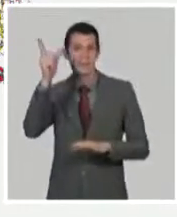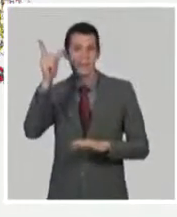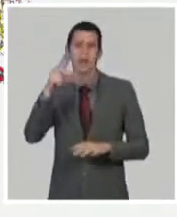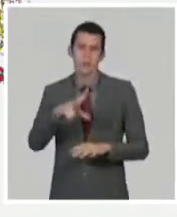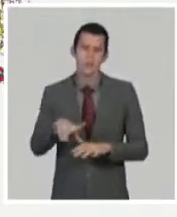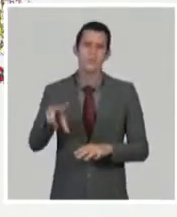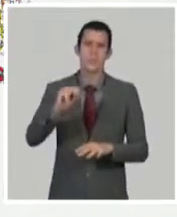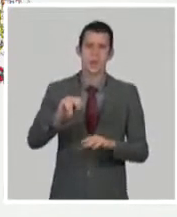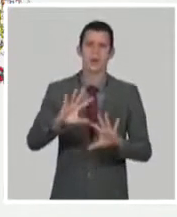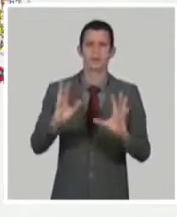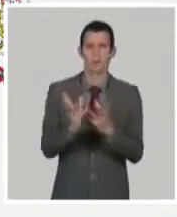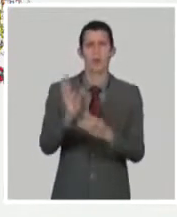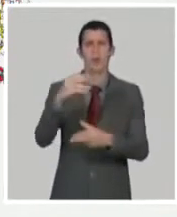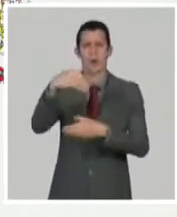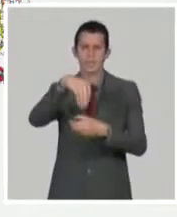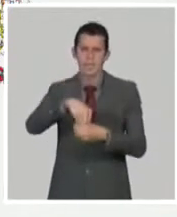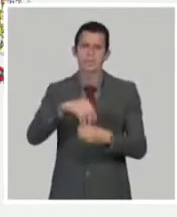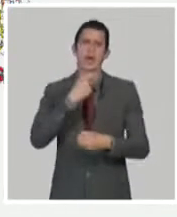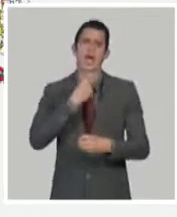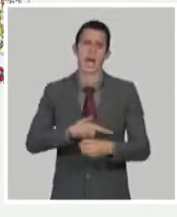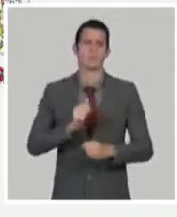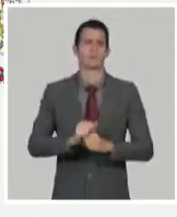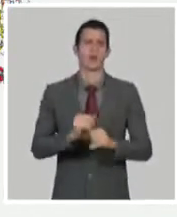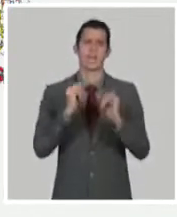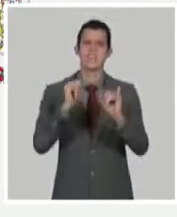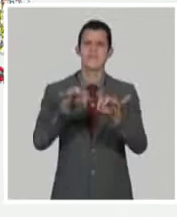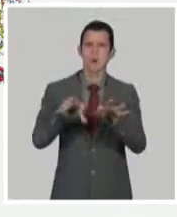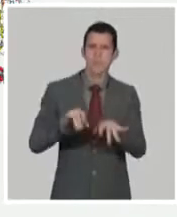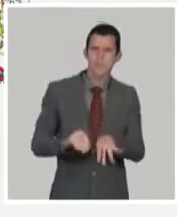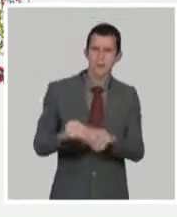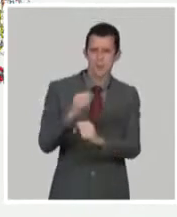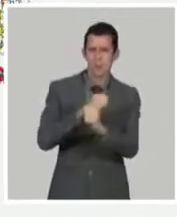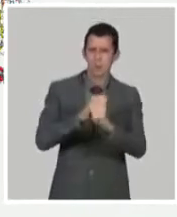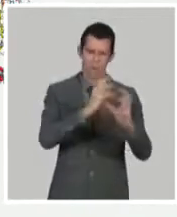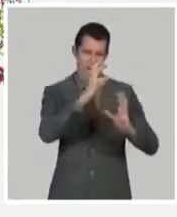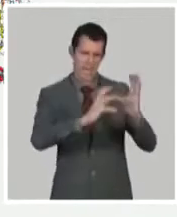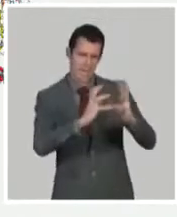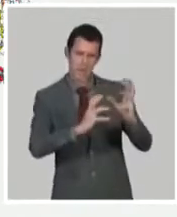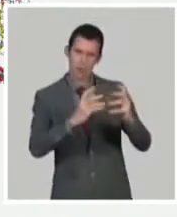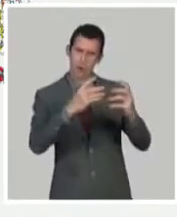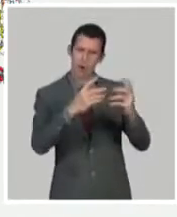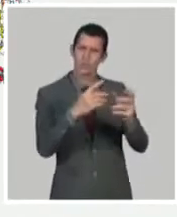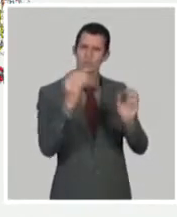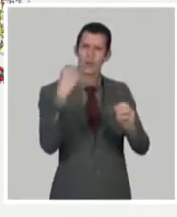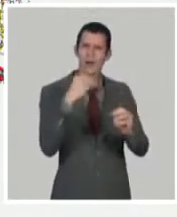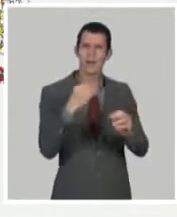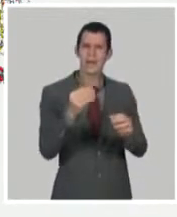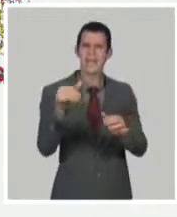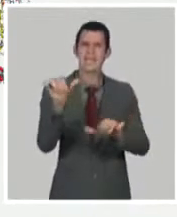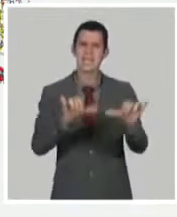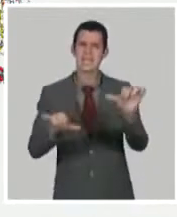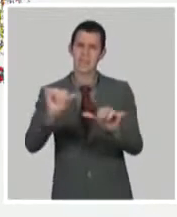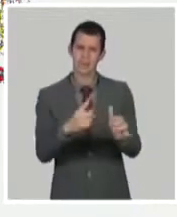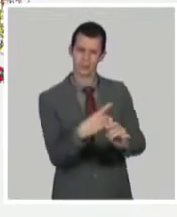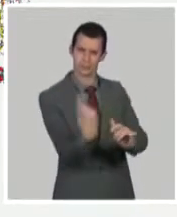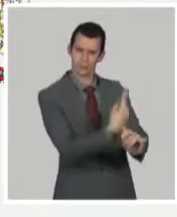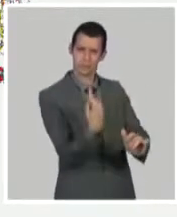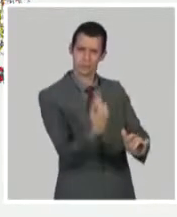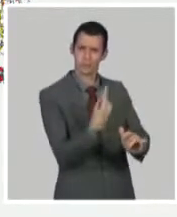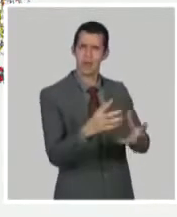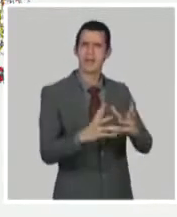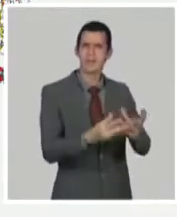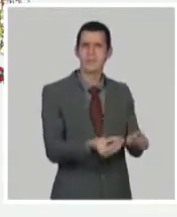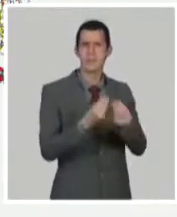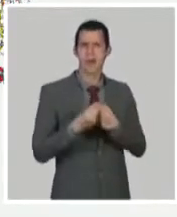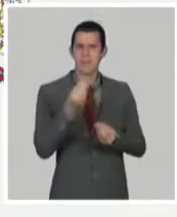La bioinformática también, que por supuesto forma parte del acervo de la industria nuestra, pero